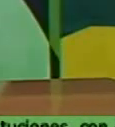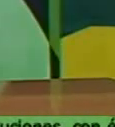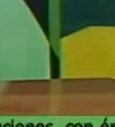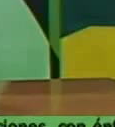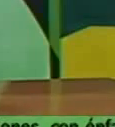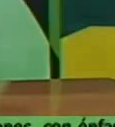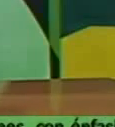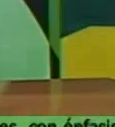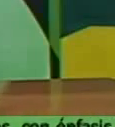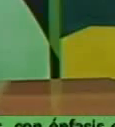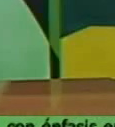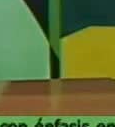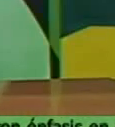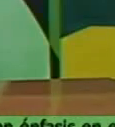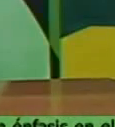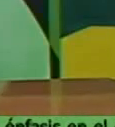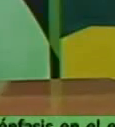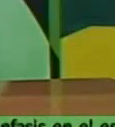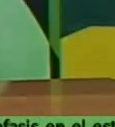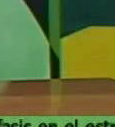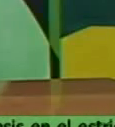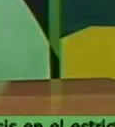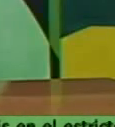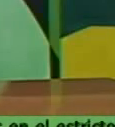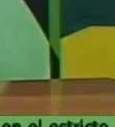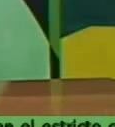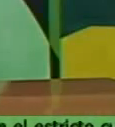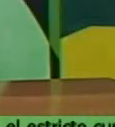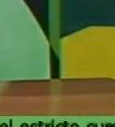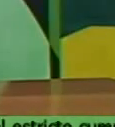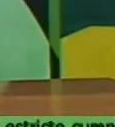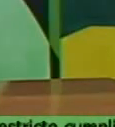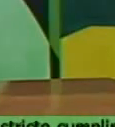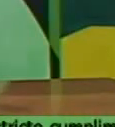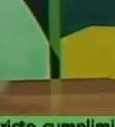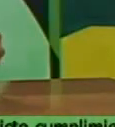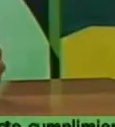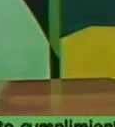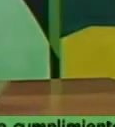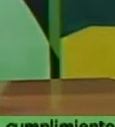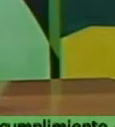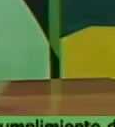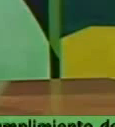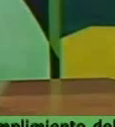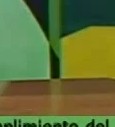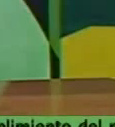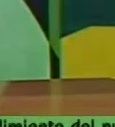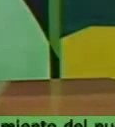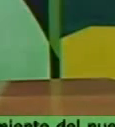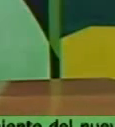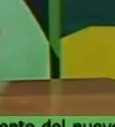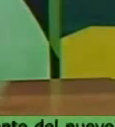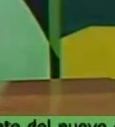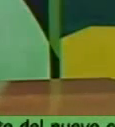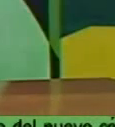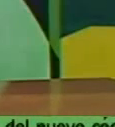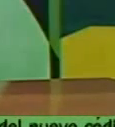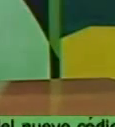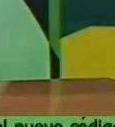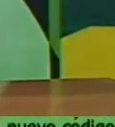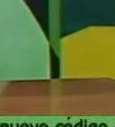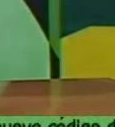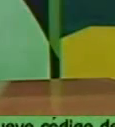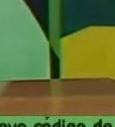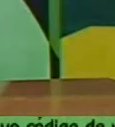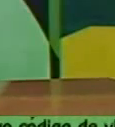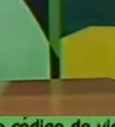tipo impositivo y de qué forma se va a realizar el tema del aporte al presupuesto del estado que tenga que ver con la comercialización de